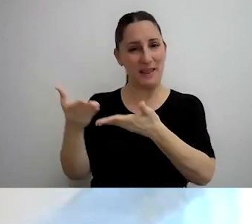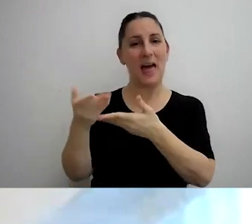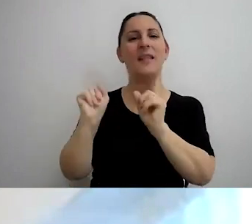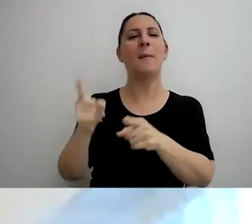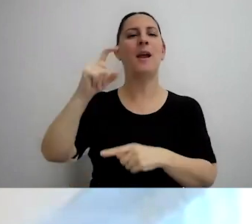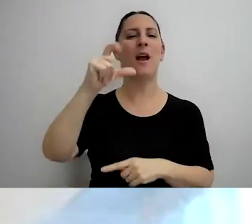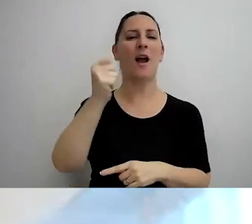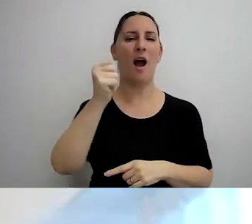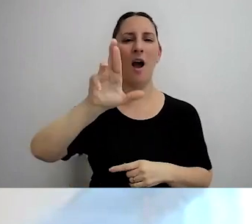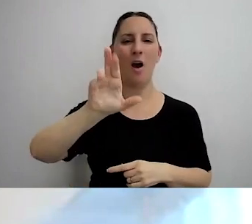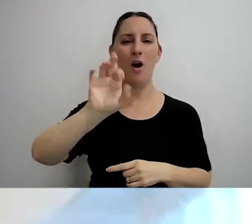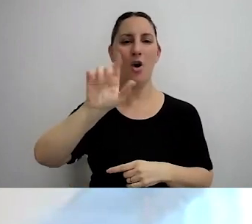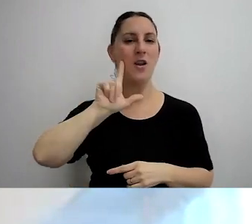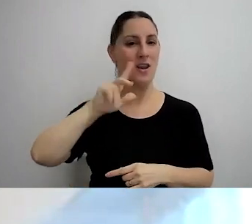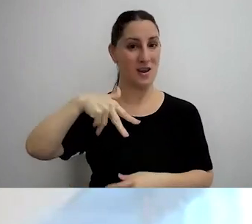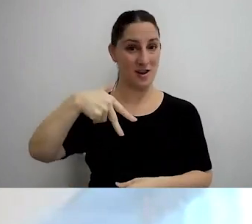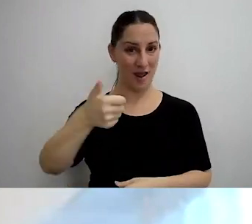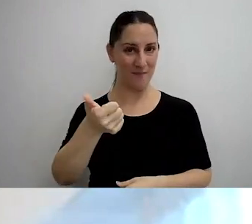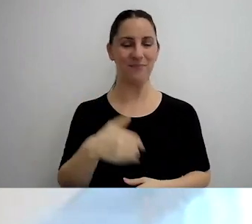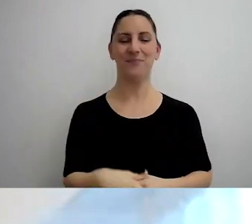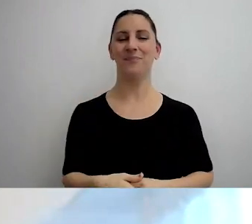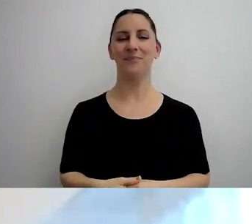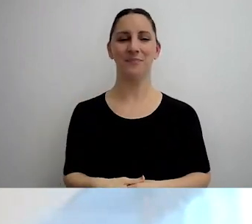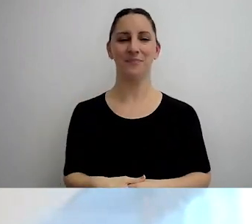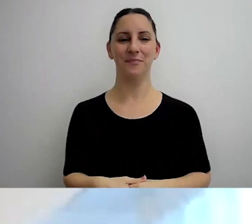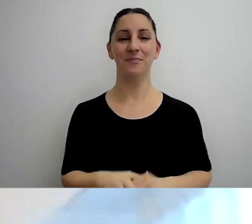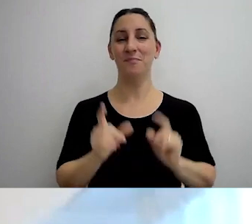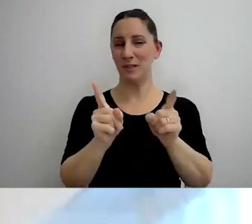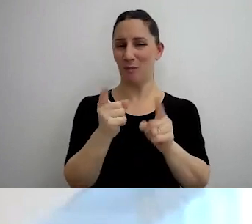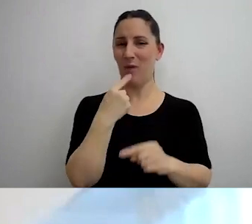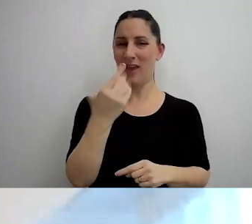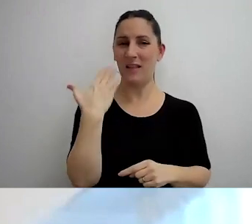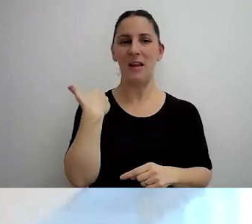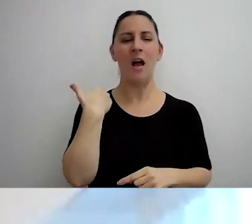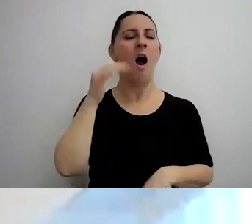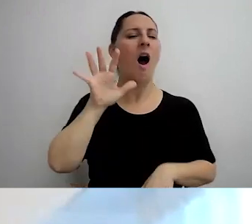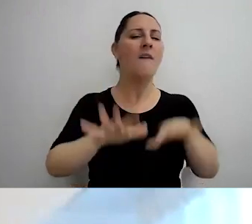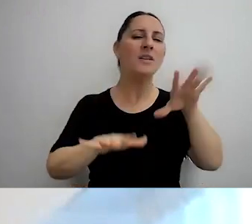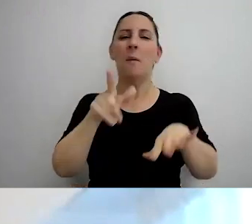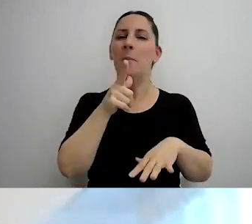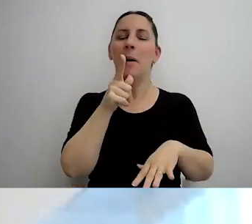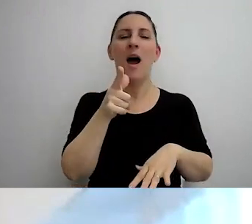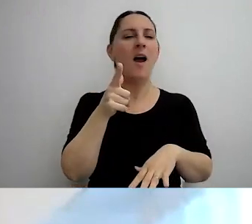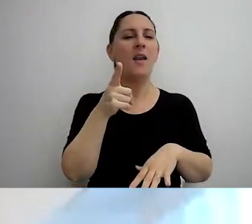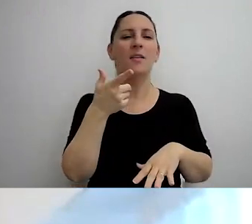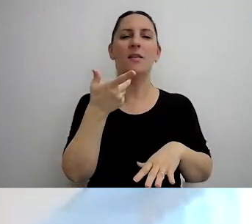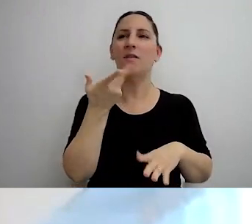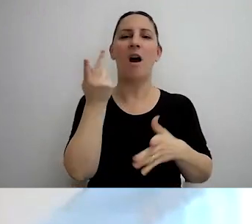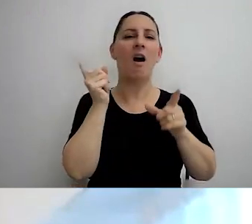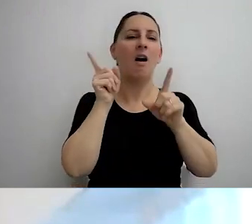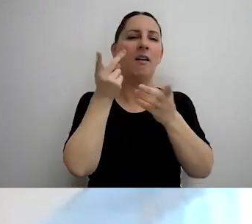Carolina Calelo, que yo como decía recién, a veces parece que fuese como muy ya